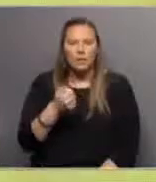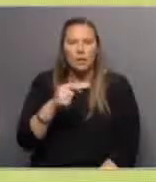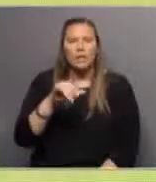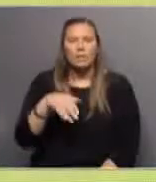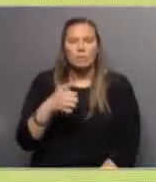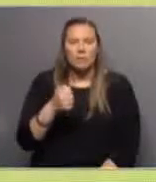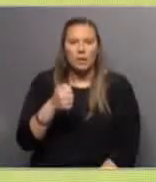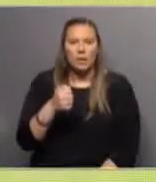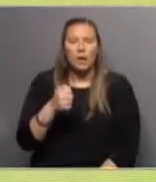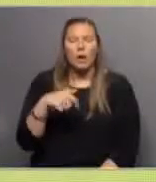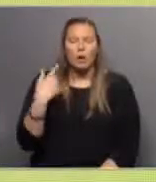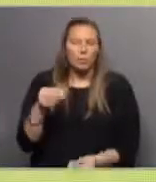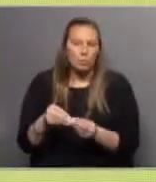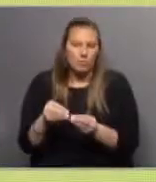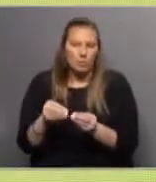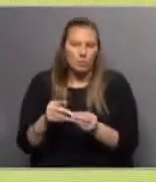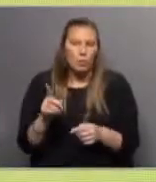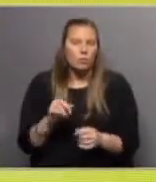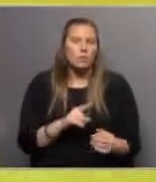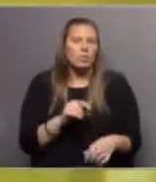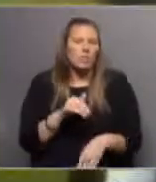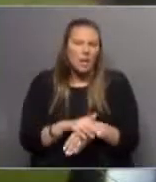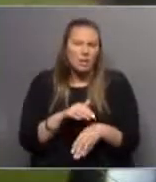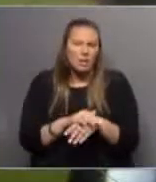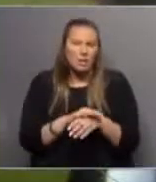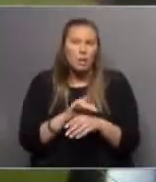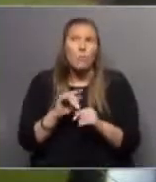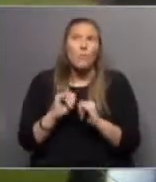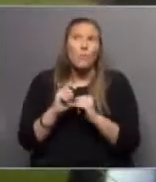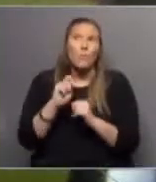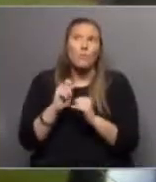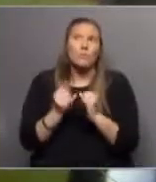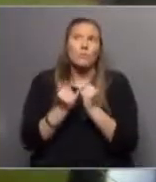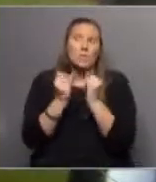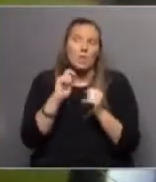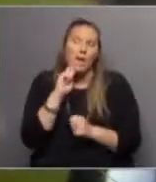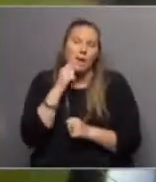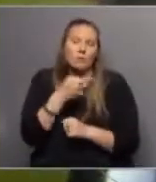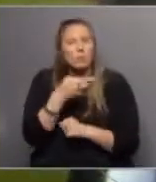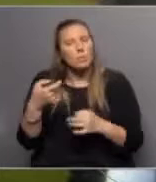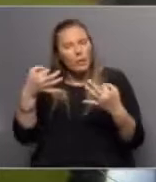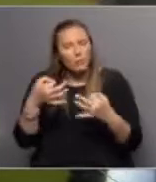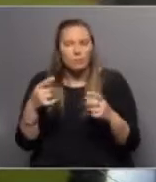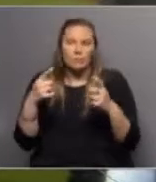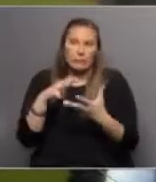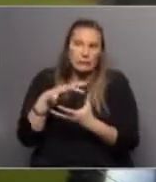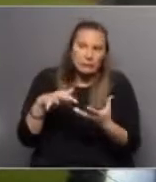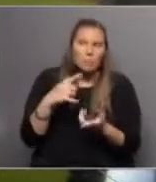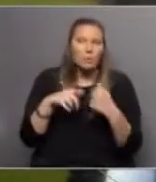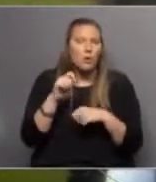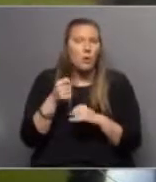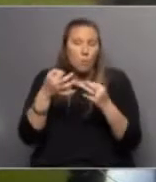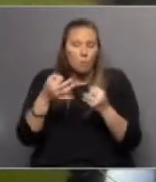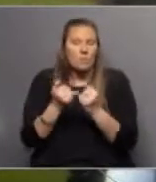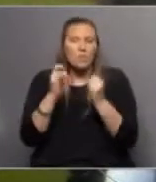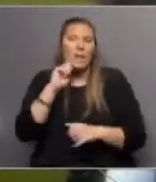Lima, y estuvimos allí toda una tarde. Toda una tarde, además nos tocó un día lindo, que esa semana había estado complicada, pero bueno, lo que hicimos fue